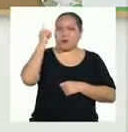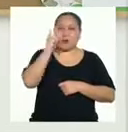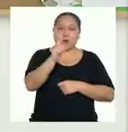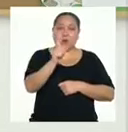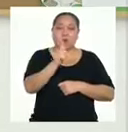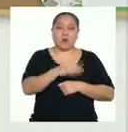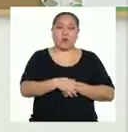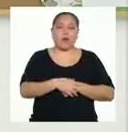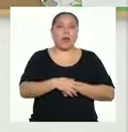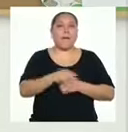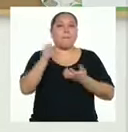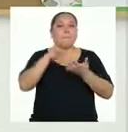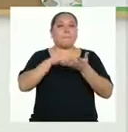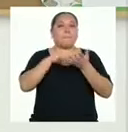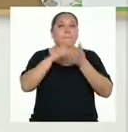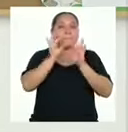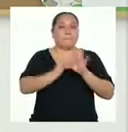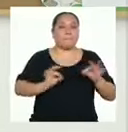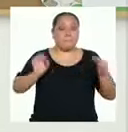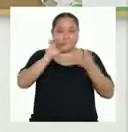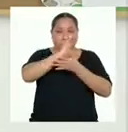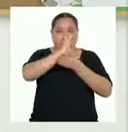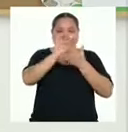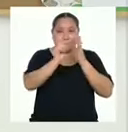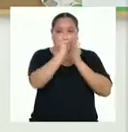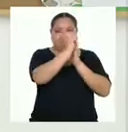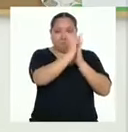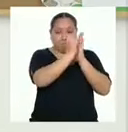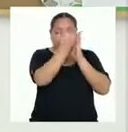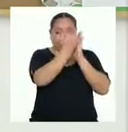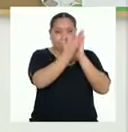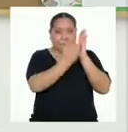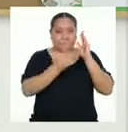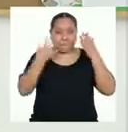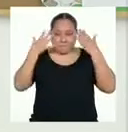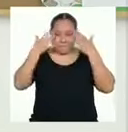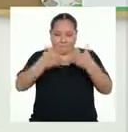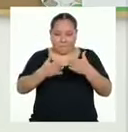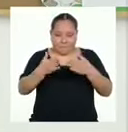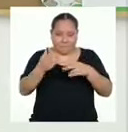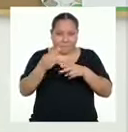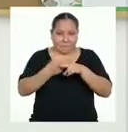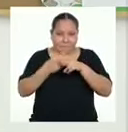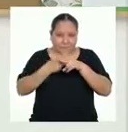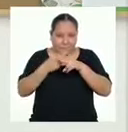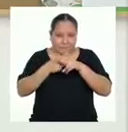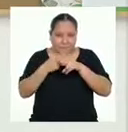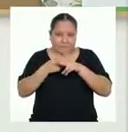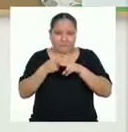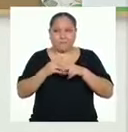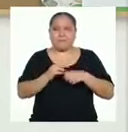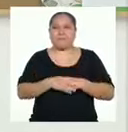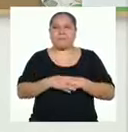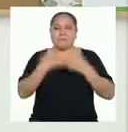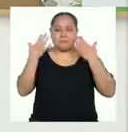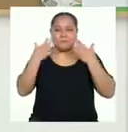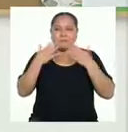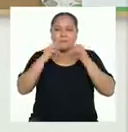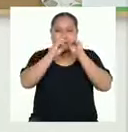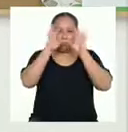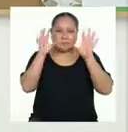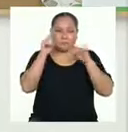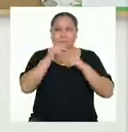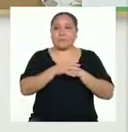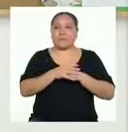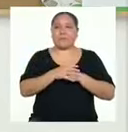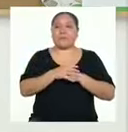una de las principales características del texto instructivo es que debe ser claro, preciso y breve. Además, ten